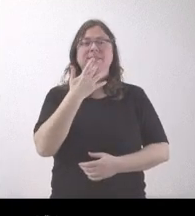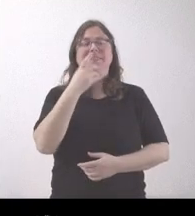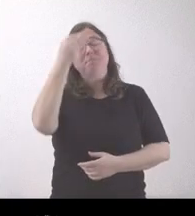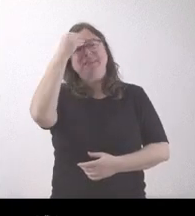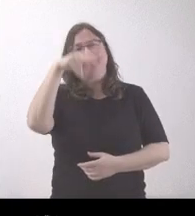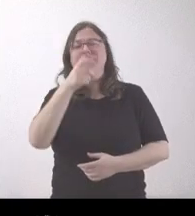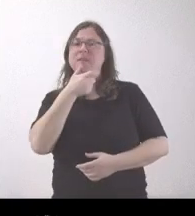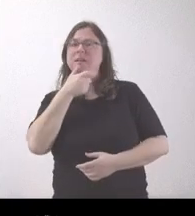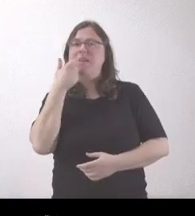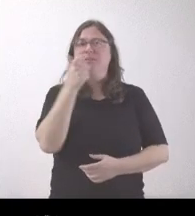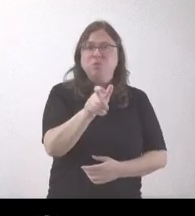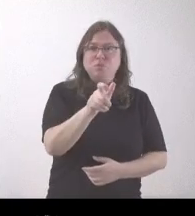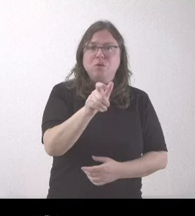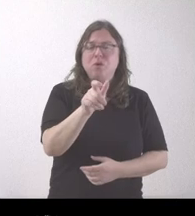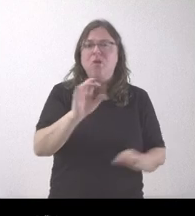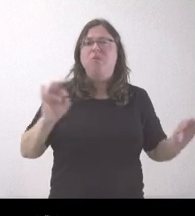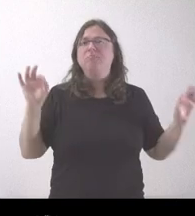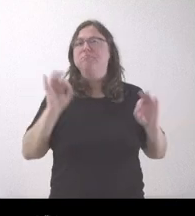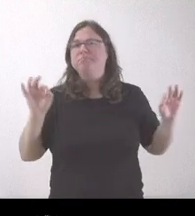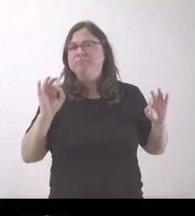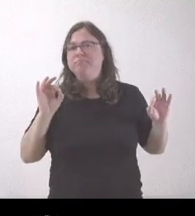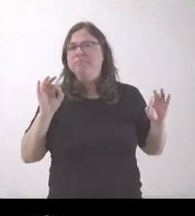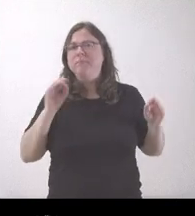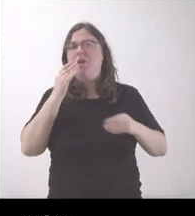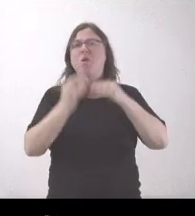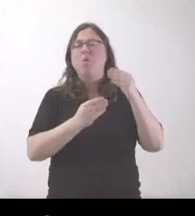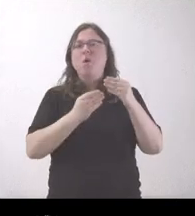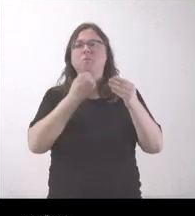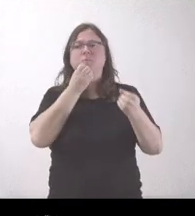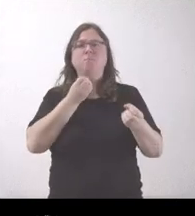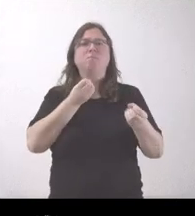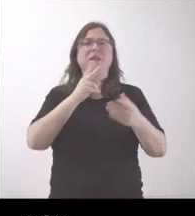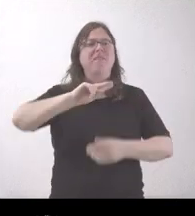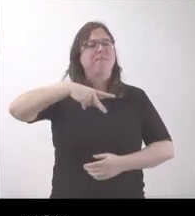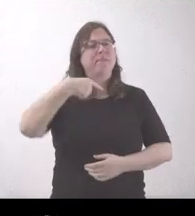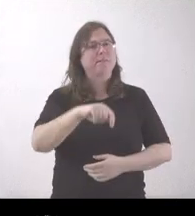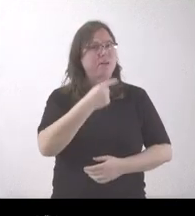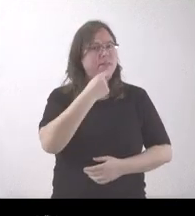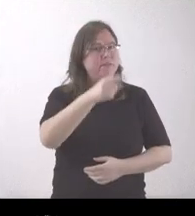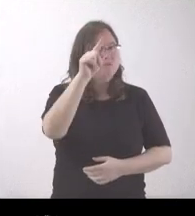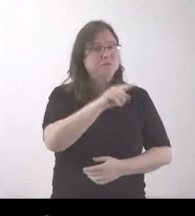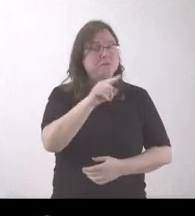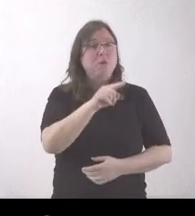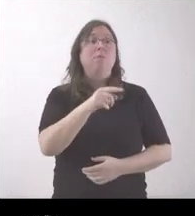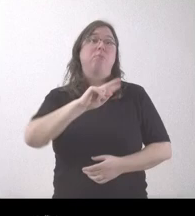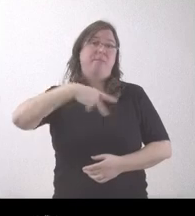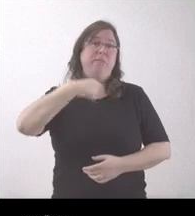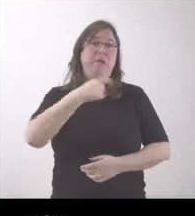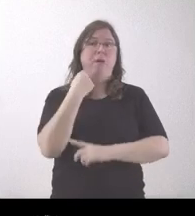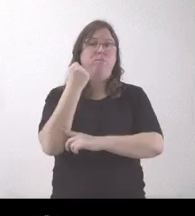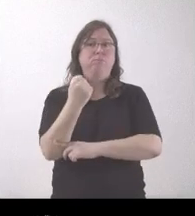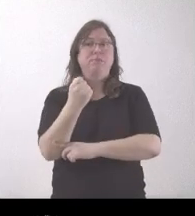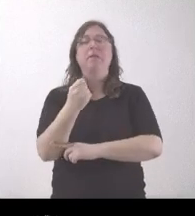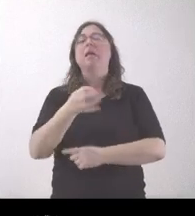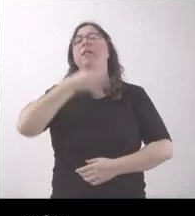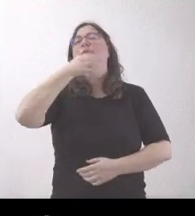que no deberían de producirse y se lo han hecho trasladar así al vicepresidente, que, por otro lado, lo respaldó ayer diciendo que había sido un